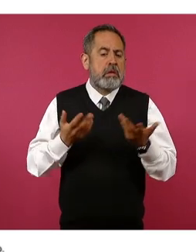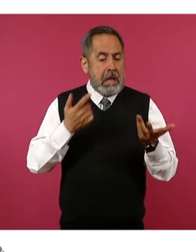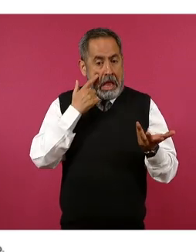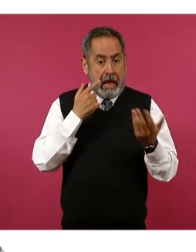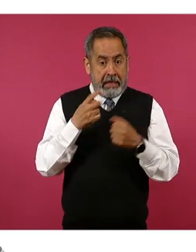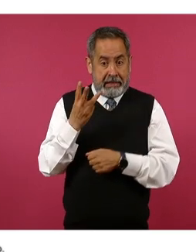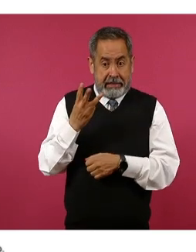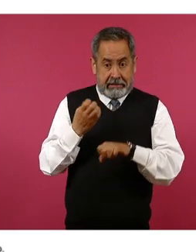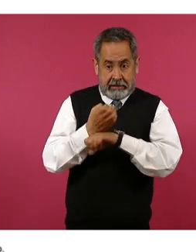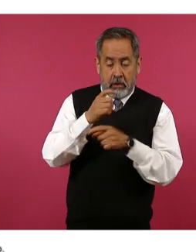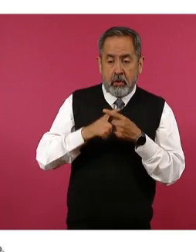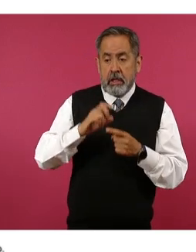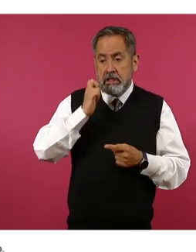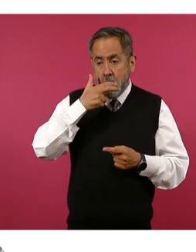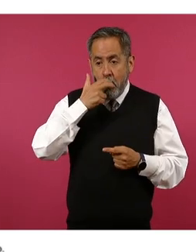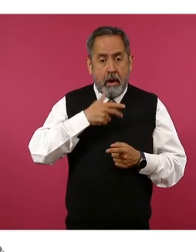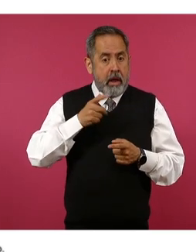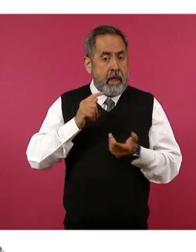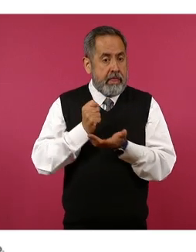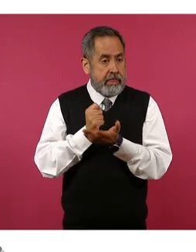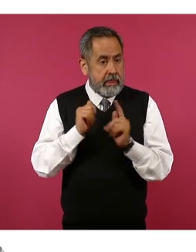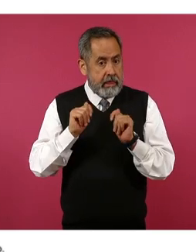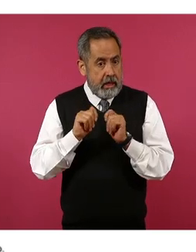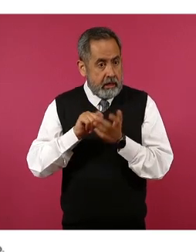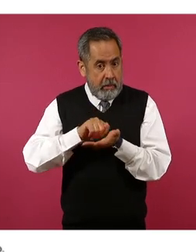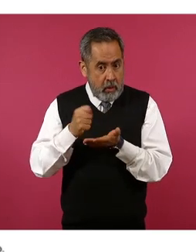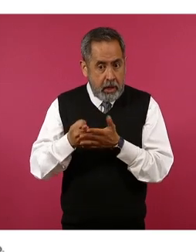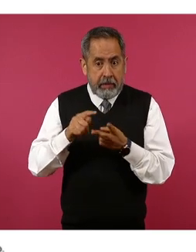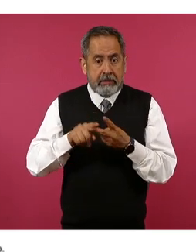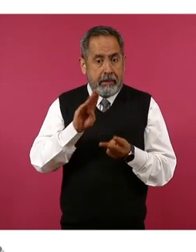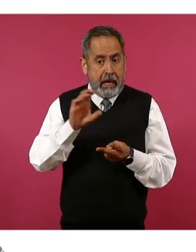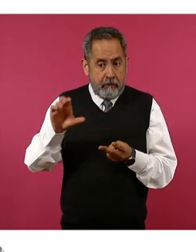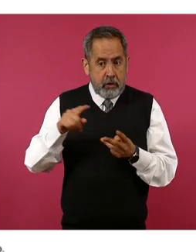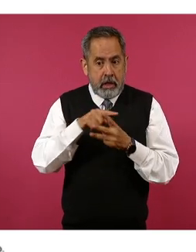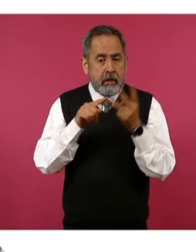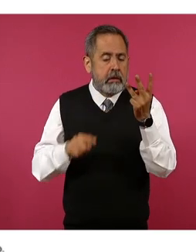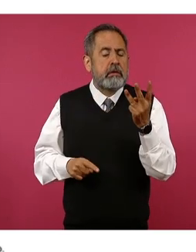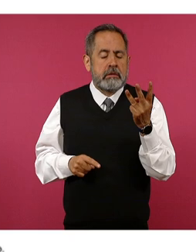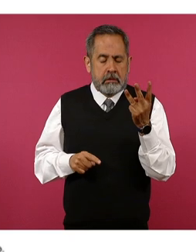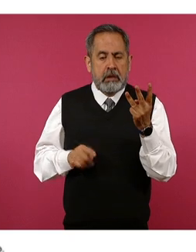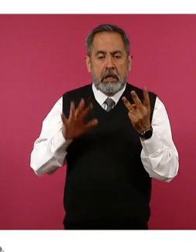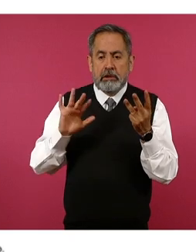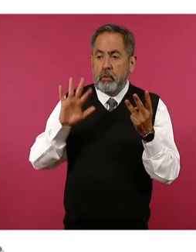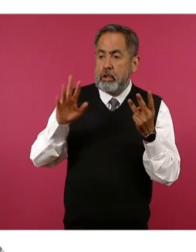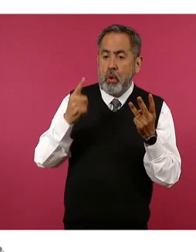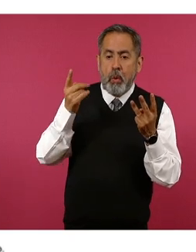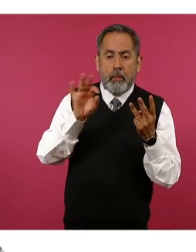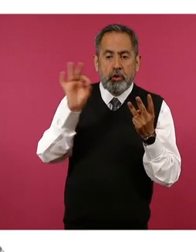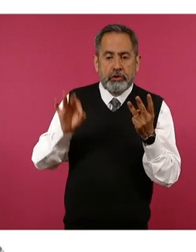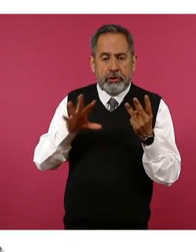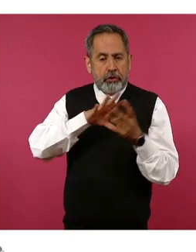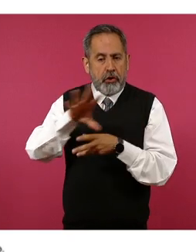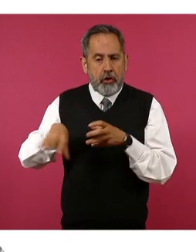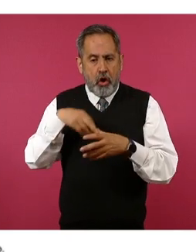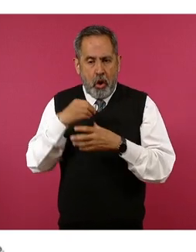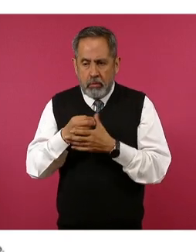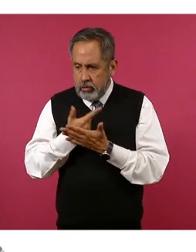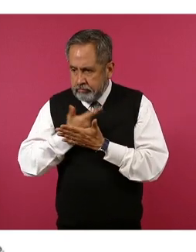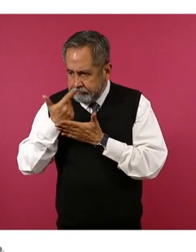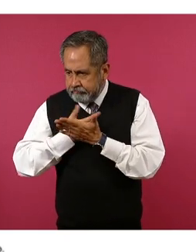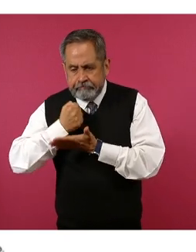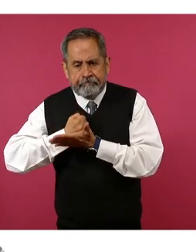tres estados, Chihuahua, Tamaulipas y Baja California, concentran el 51 por ciento del total de vehículos